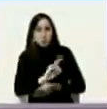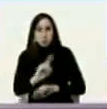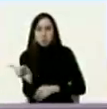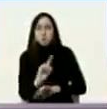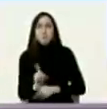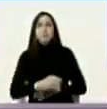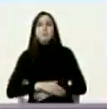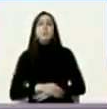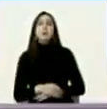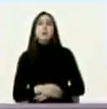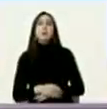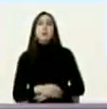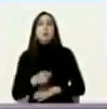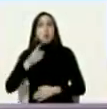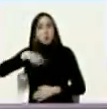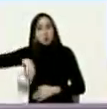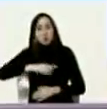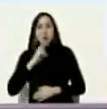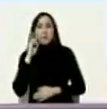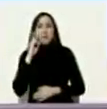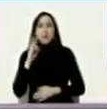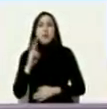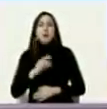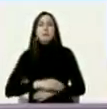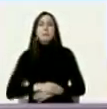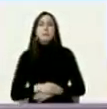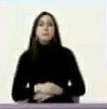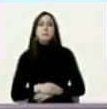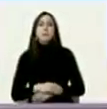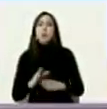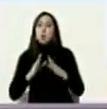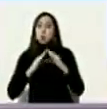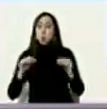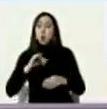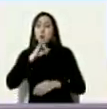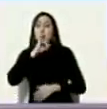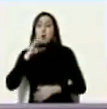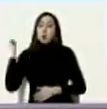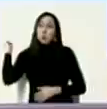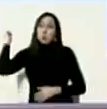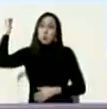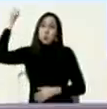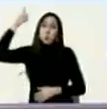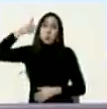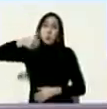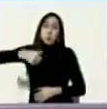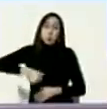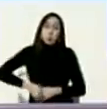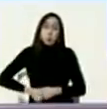ustedes verán que toda esta historia de los últimos